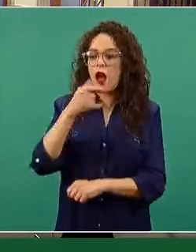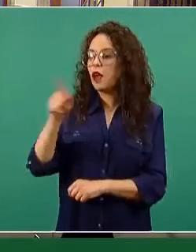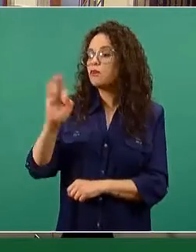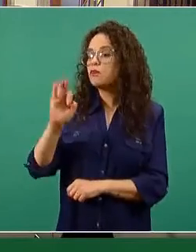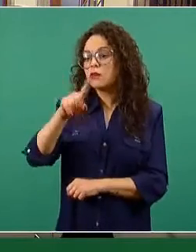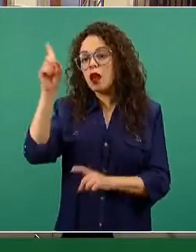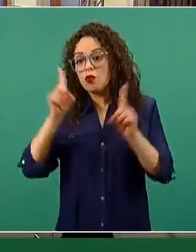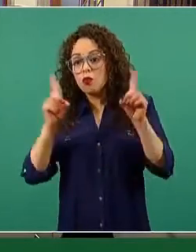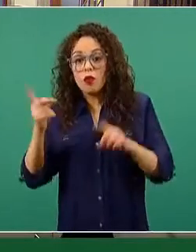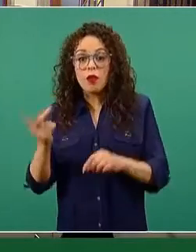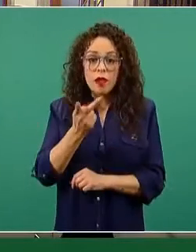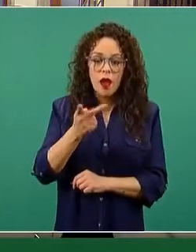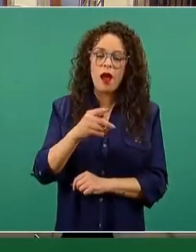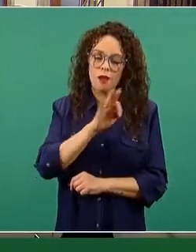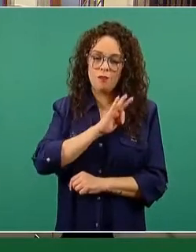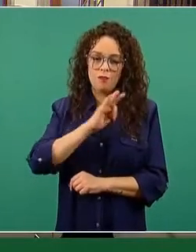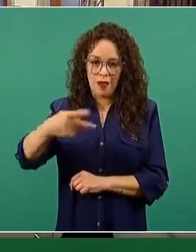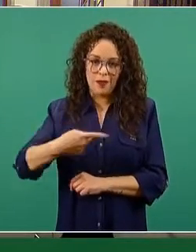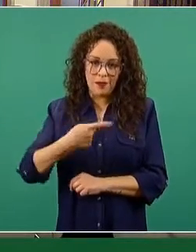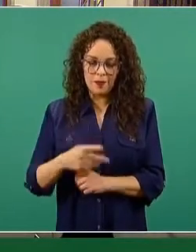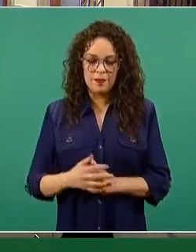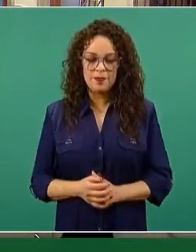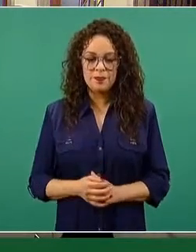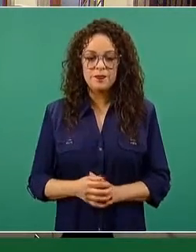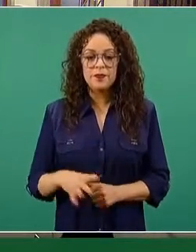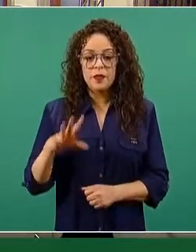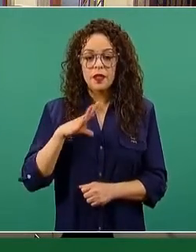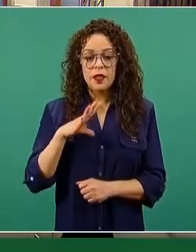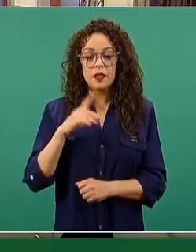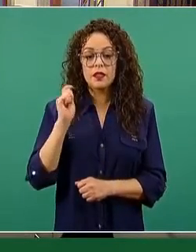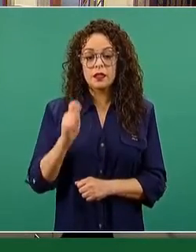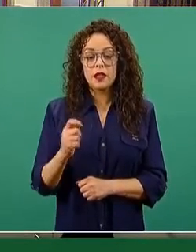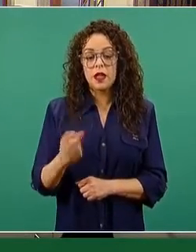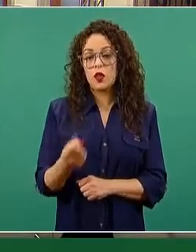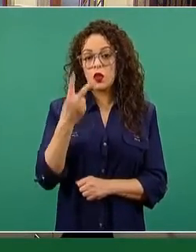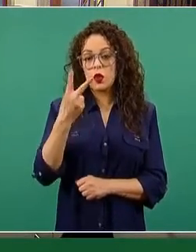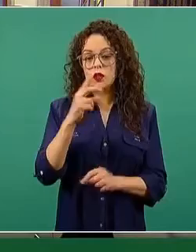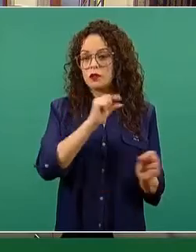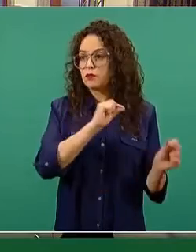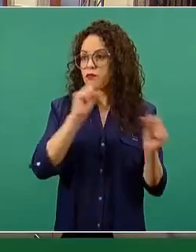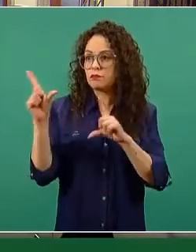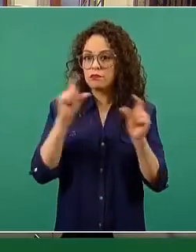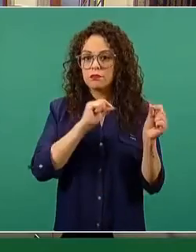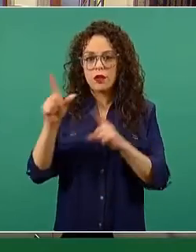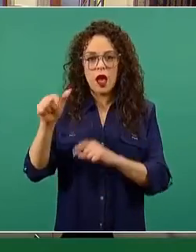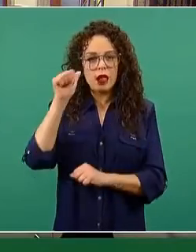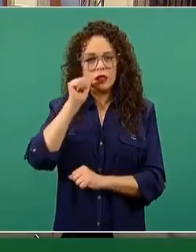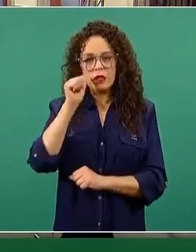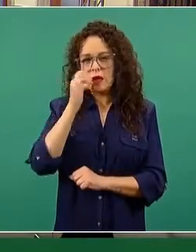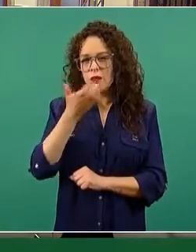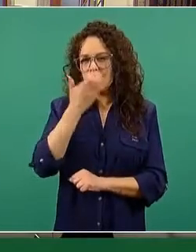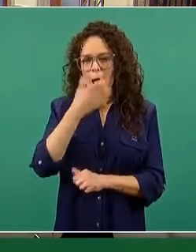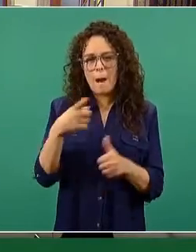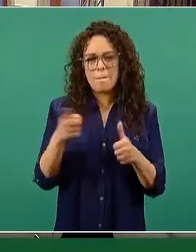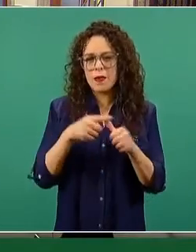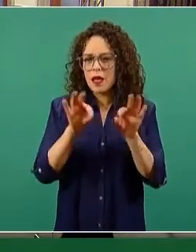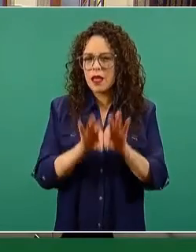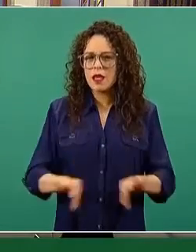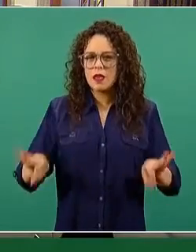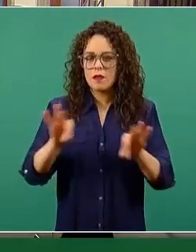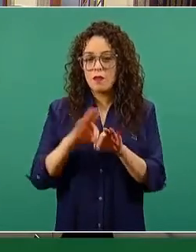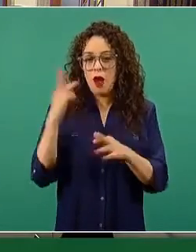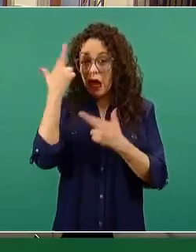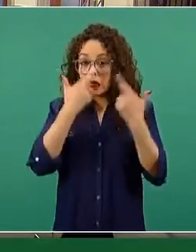Solamente vamos a presentar las dos diapositivas principales que consideramos que es importante en el